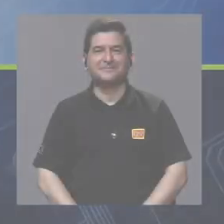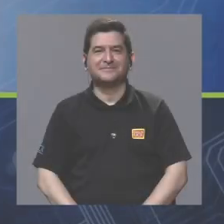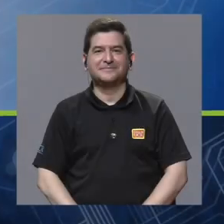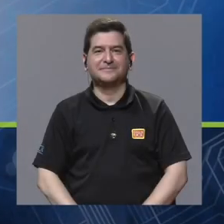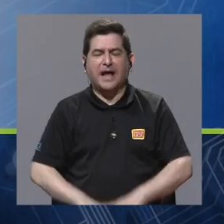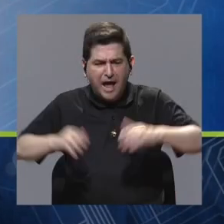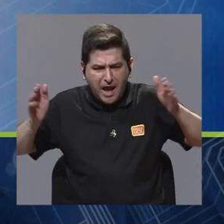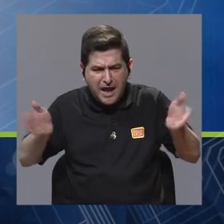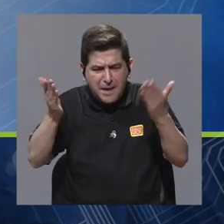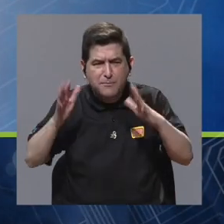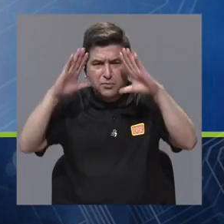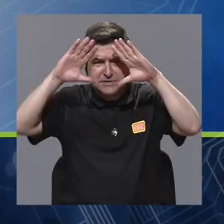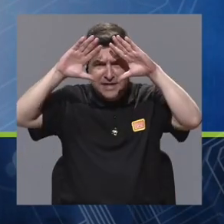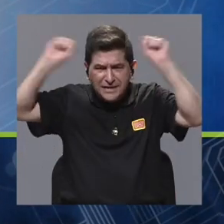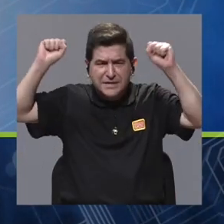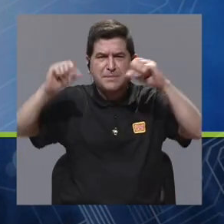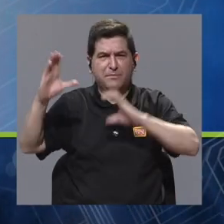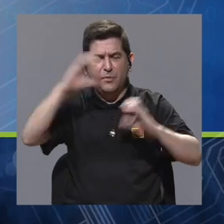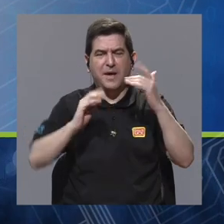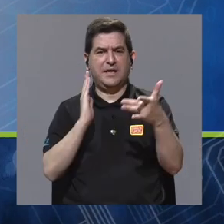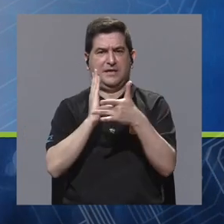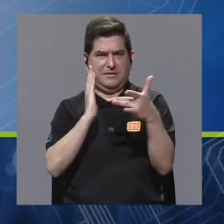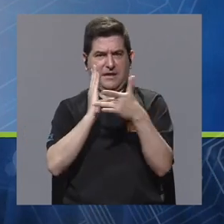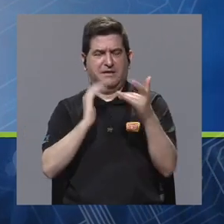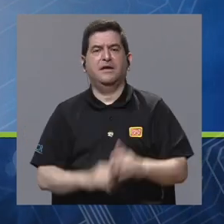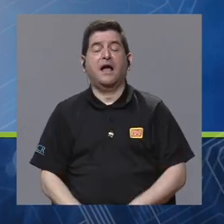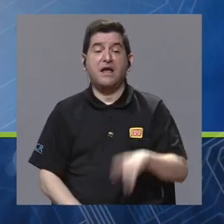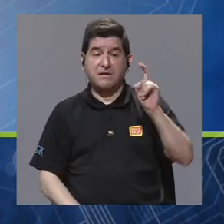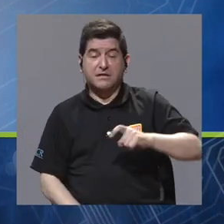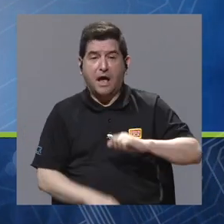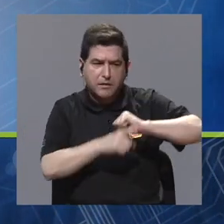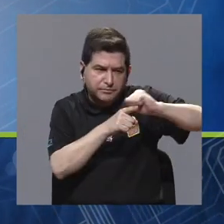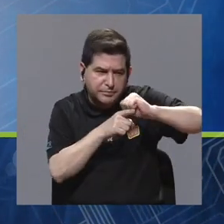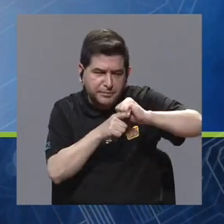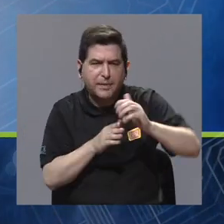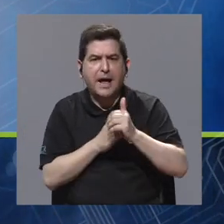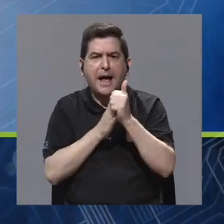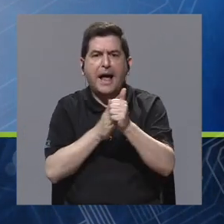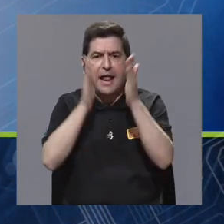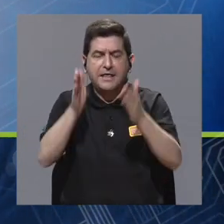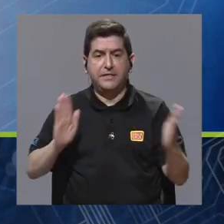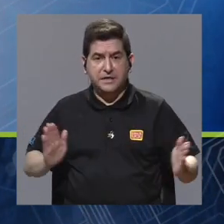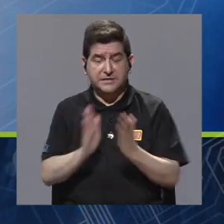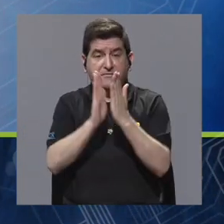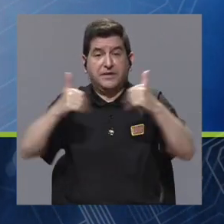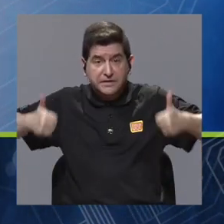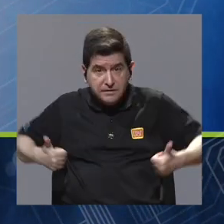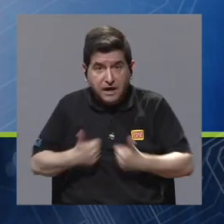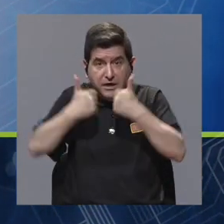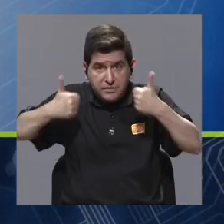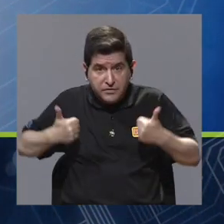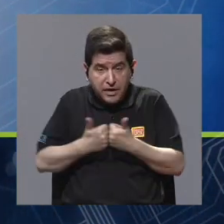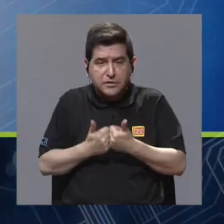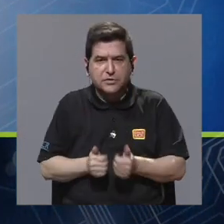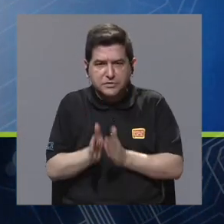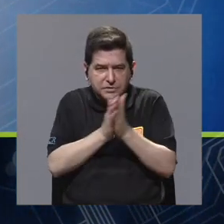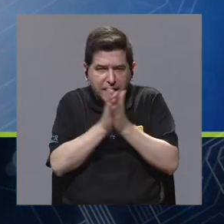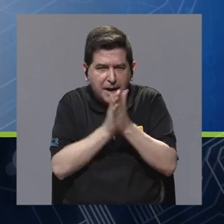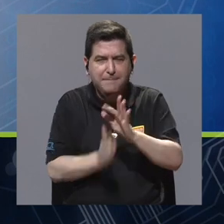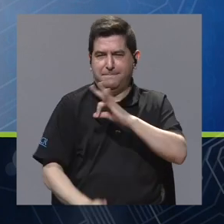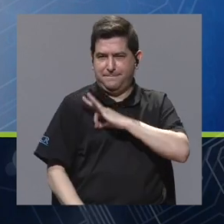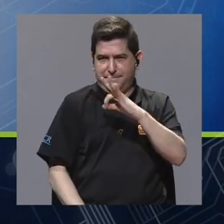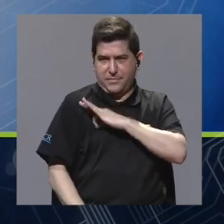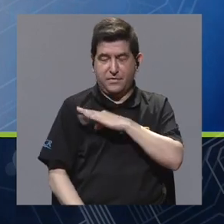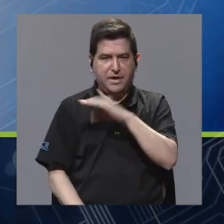Para impulsar la diplomacia científica y tecnológica, se debe capacitar a líderes para enfrentar los desafíos, maximizar los